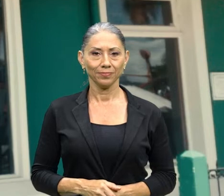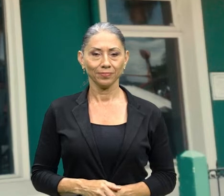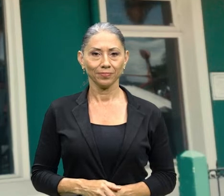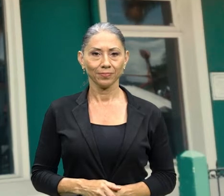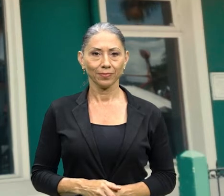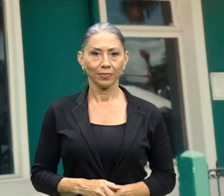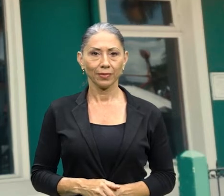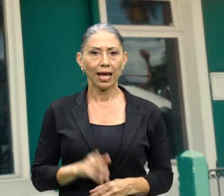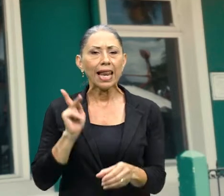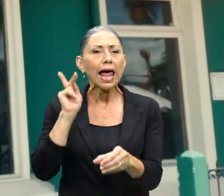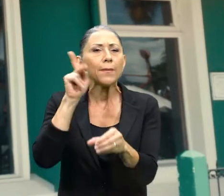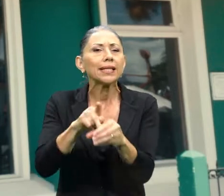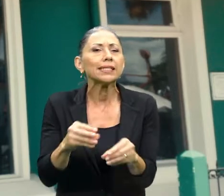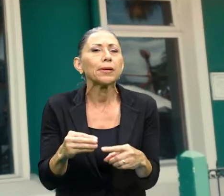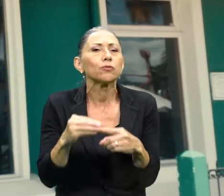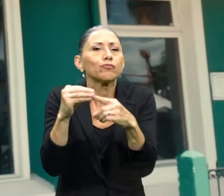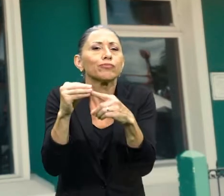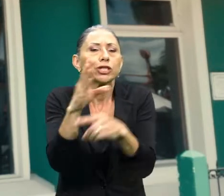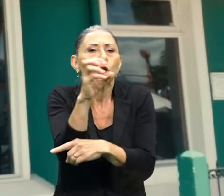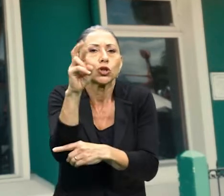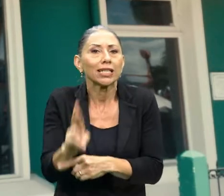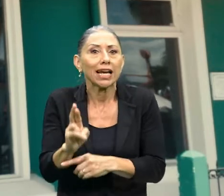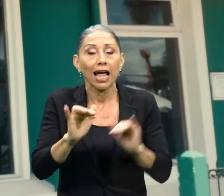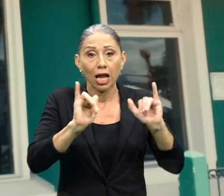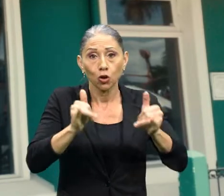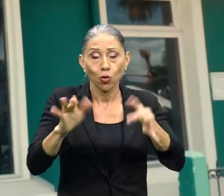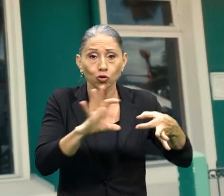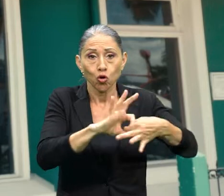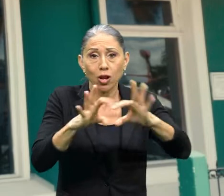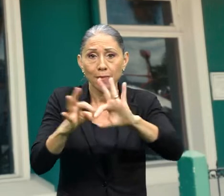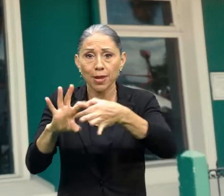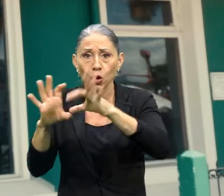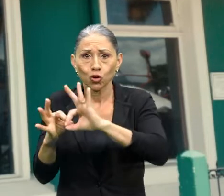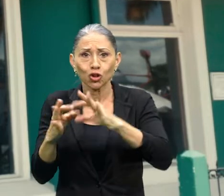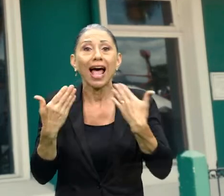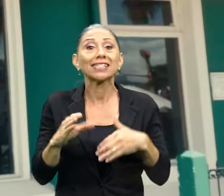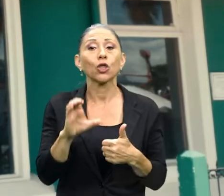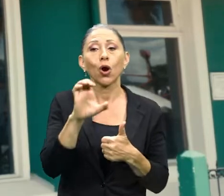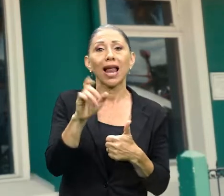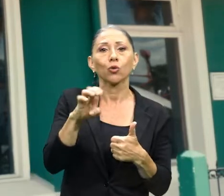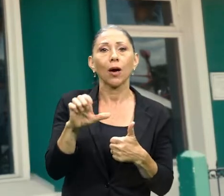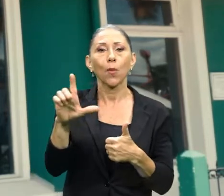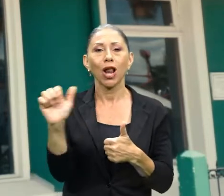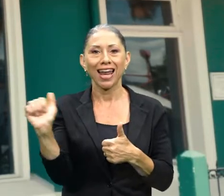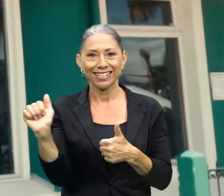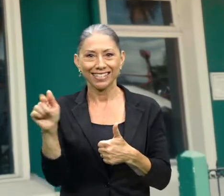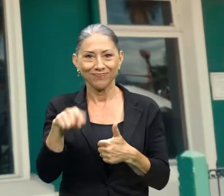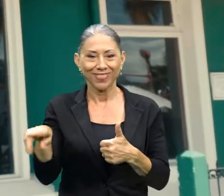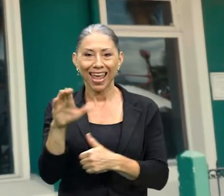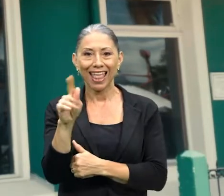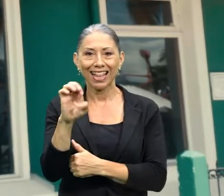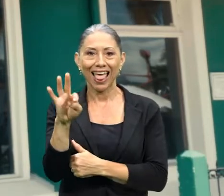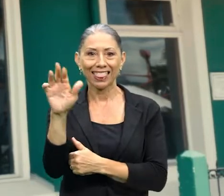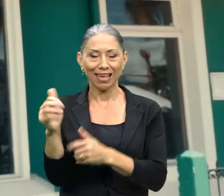La participación más destacada de Costa Rica en los Juegos Olímpicos ha sido la de Claudia Paul Ahrens en Atlanta